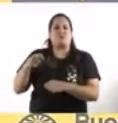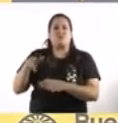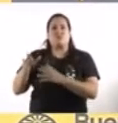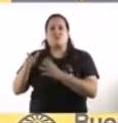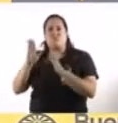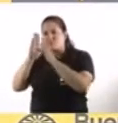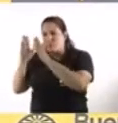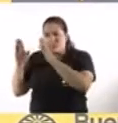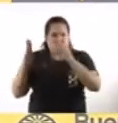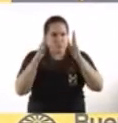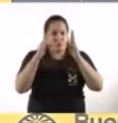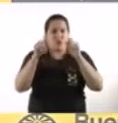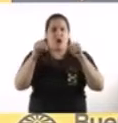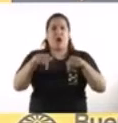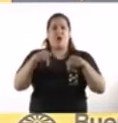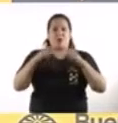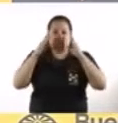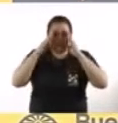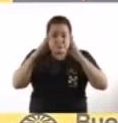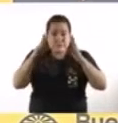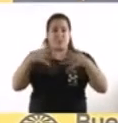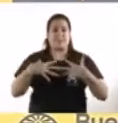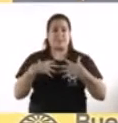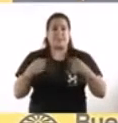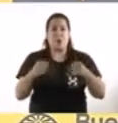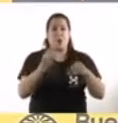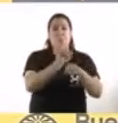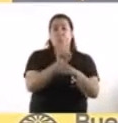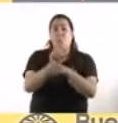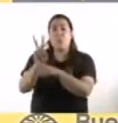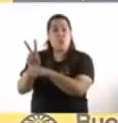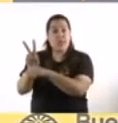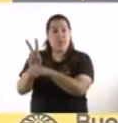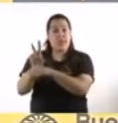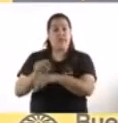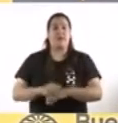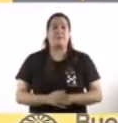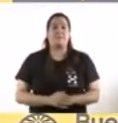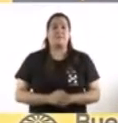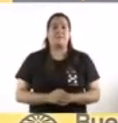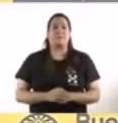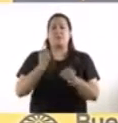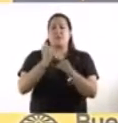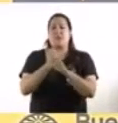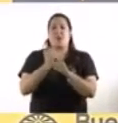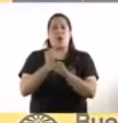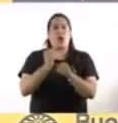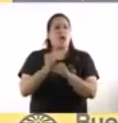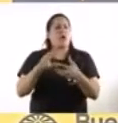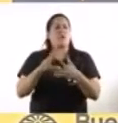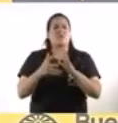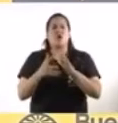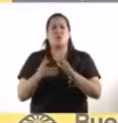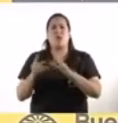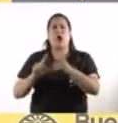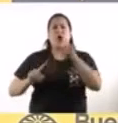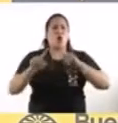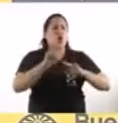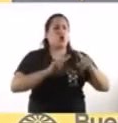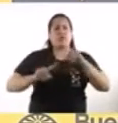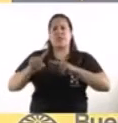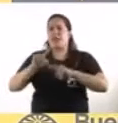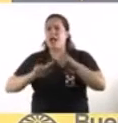% al cuidado de la salud de todos los porteños y las porteñas. Trabajando de manera coordinada, sin